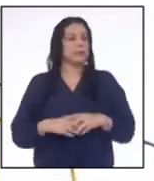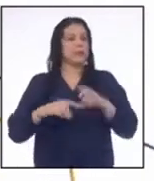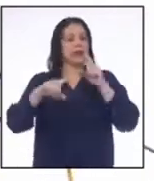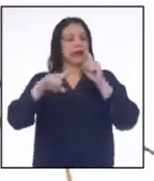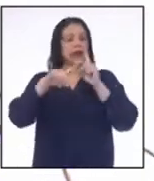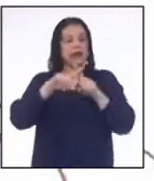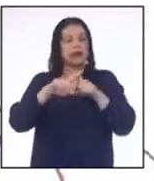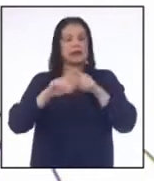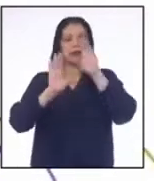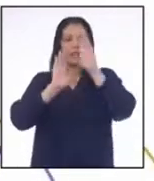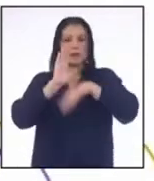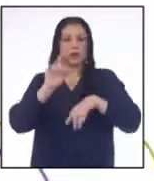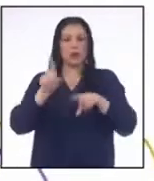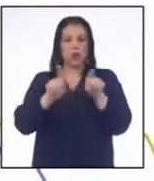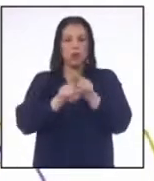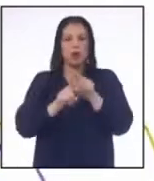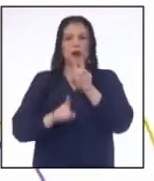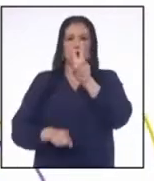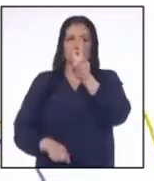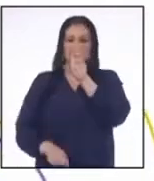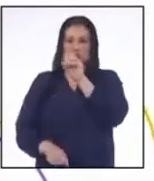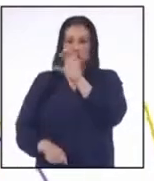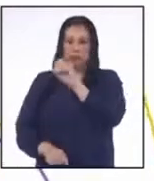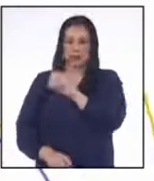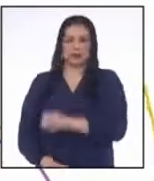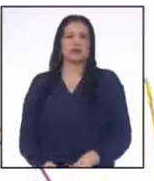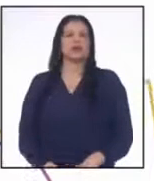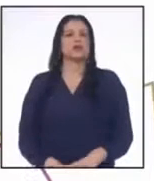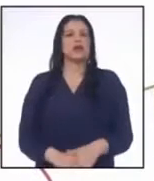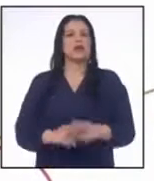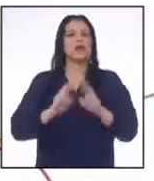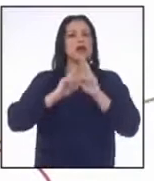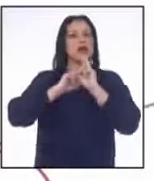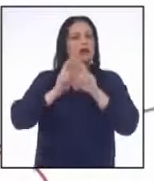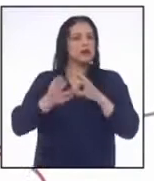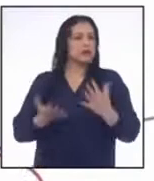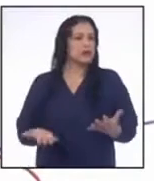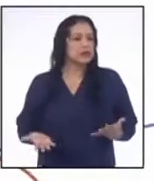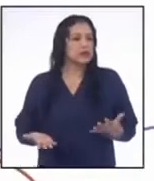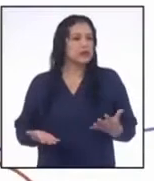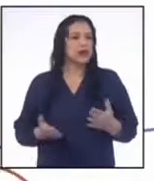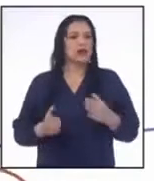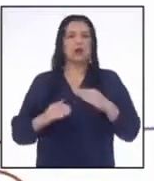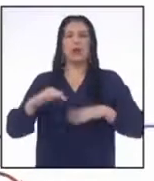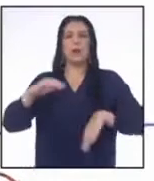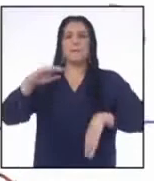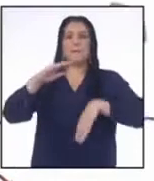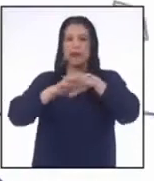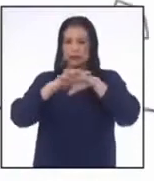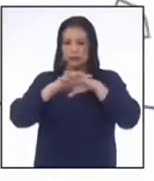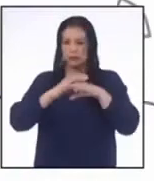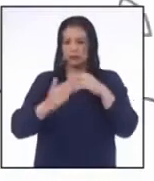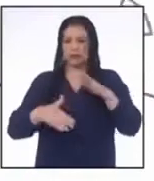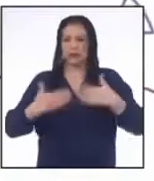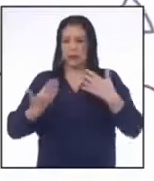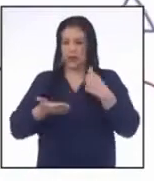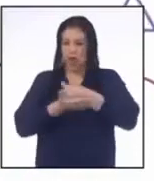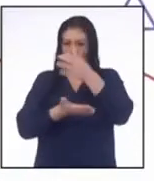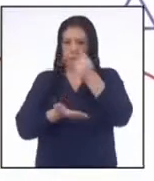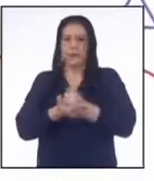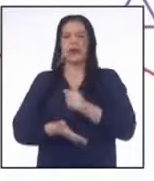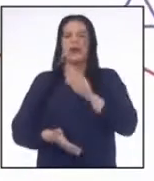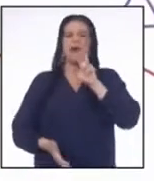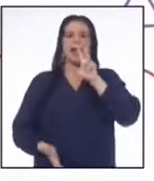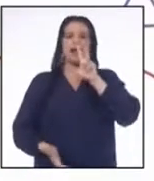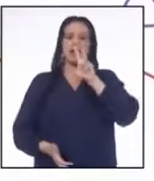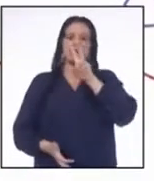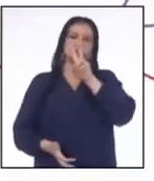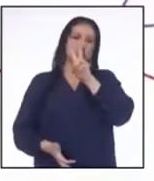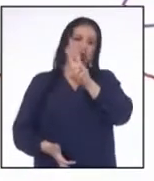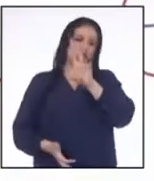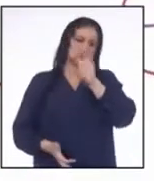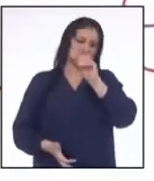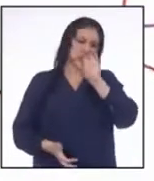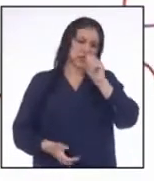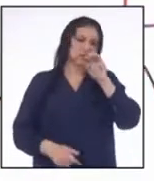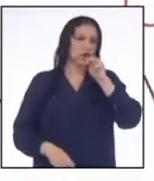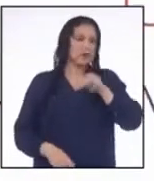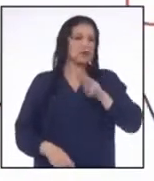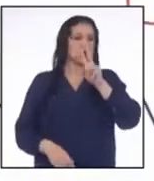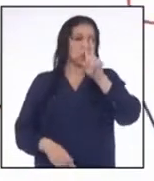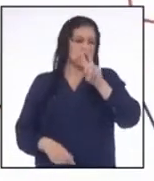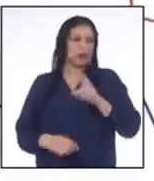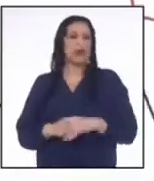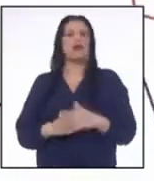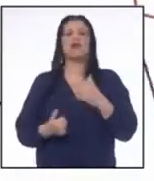es menor o igual a 200 Obteniendo como respuesta Como máximo se podrá comprar 200 metros cuadrados del tipo de